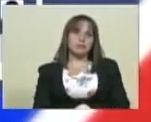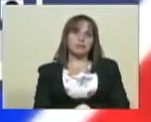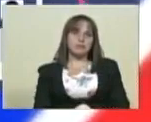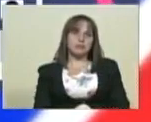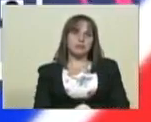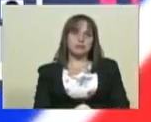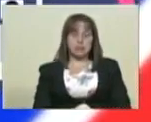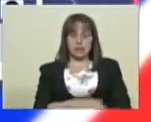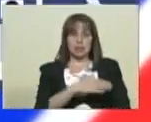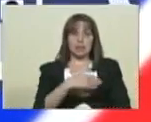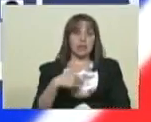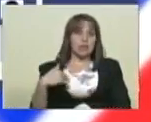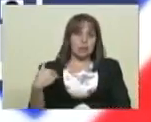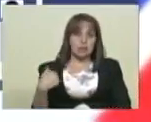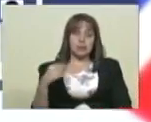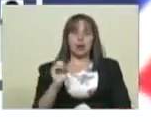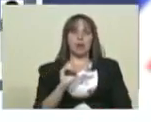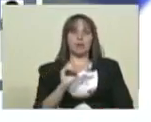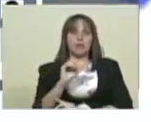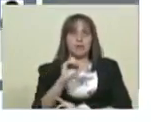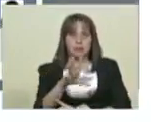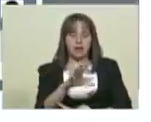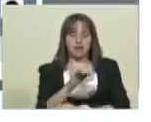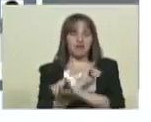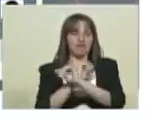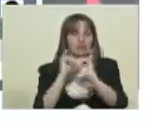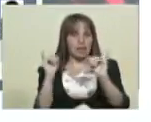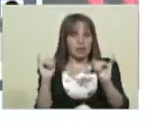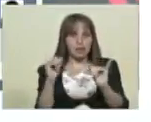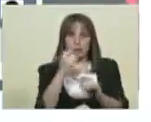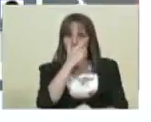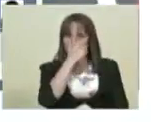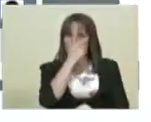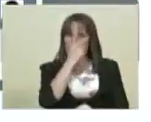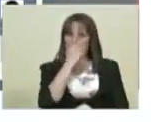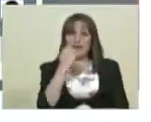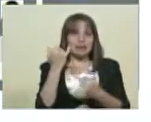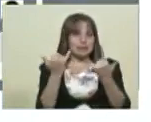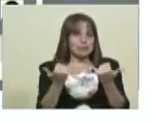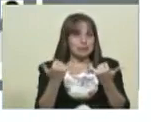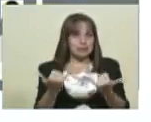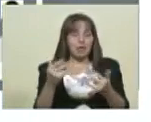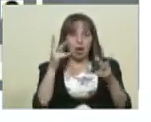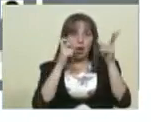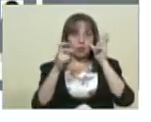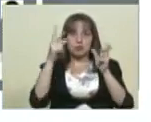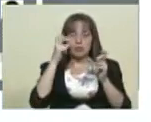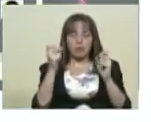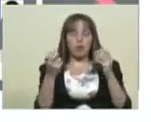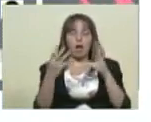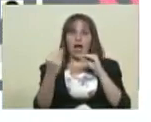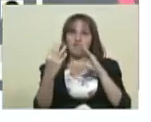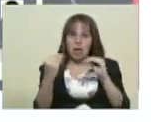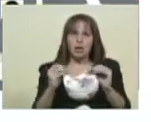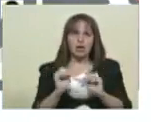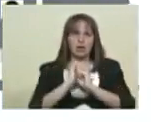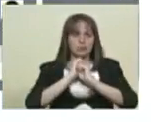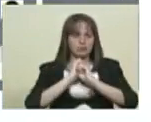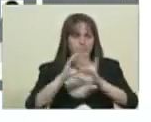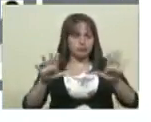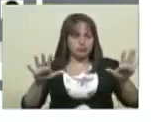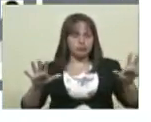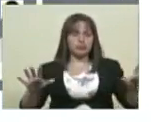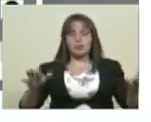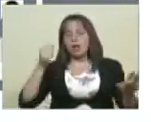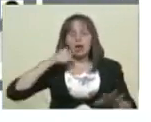quisiera un mensaje final suyo, ya lo hemos escuchado hablándole a los venezolanos, dándole orientaciones